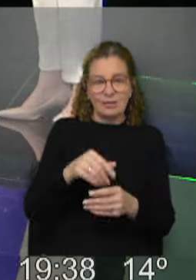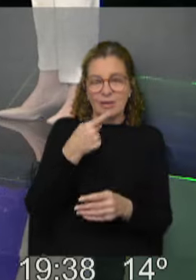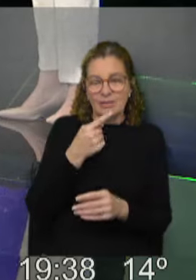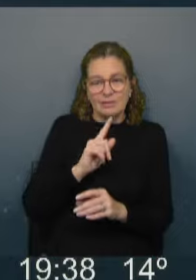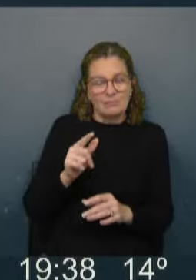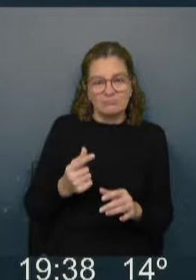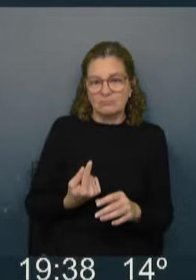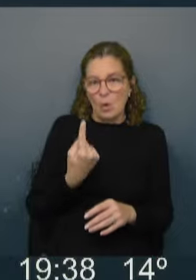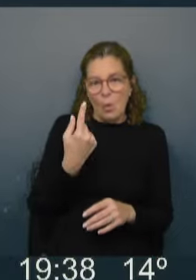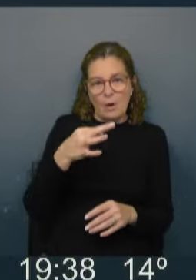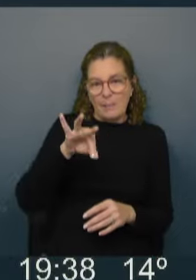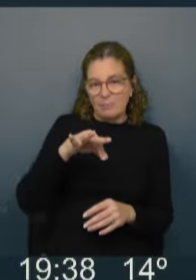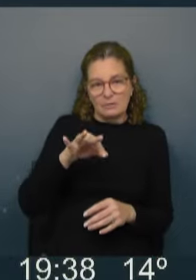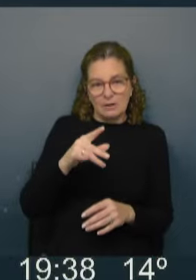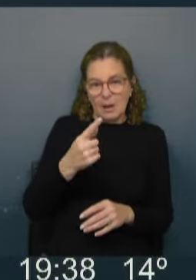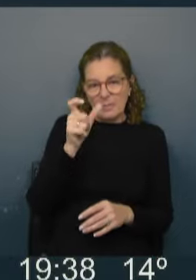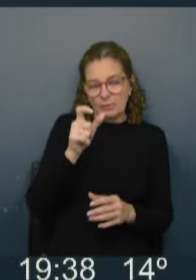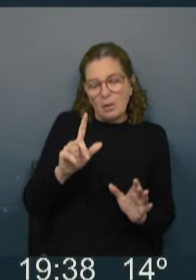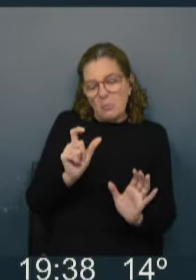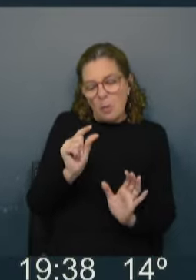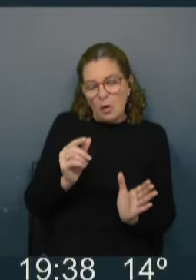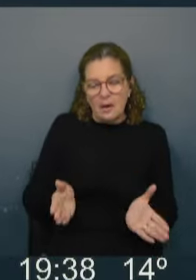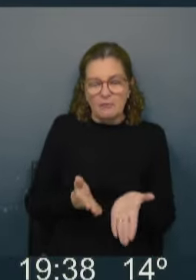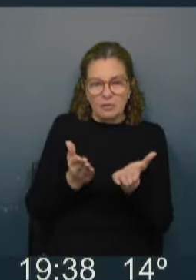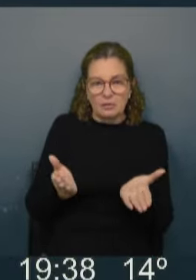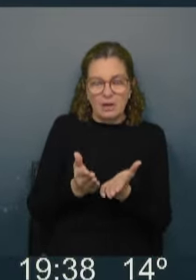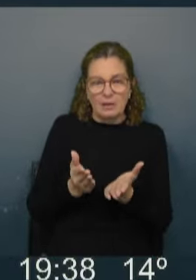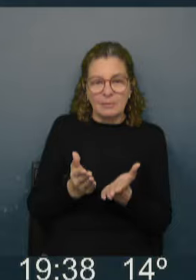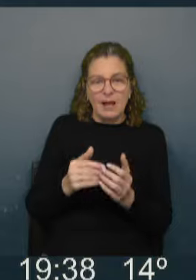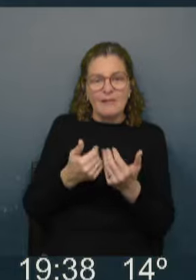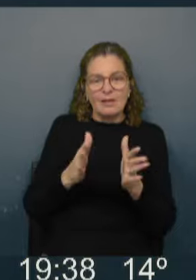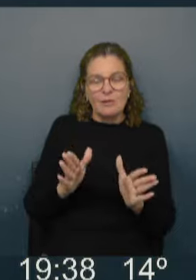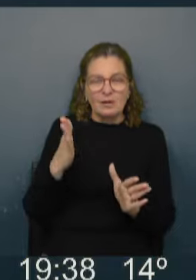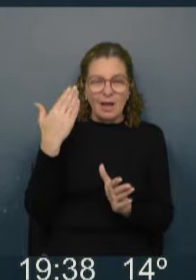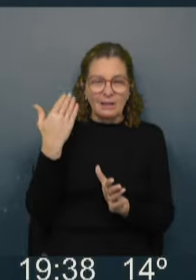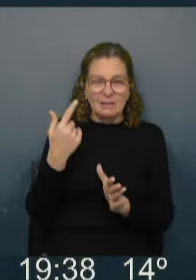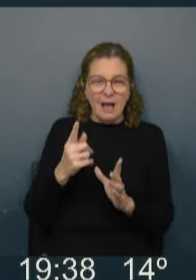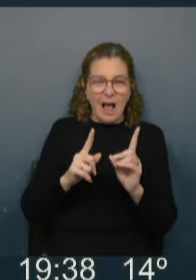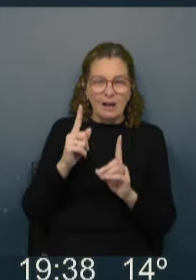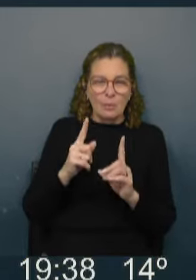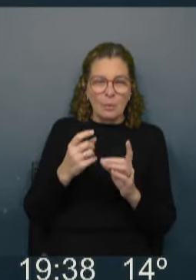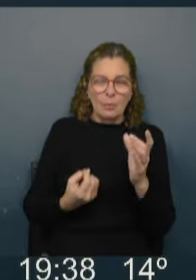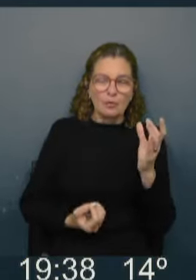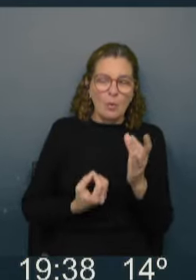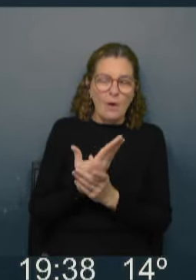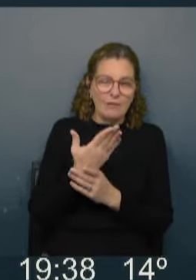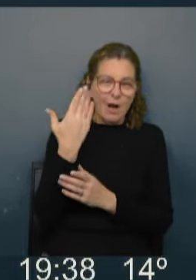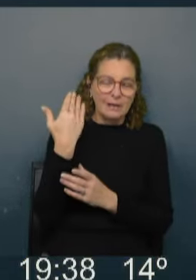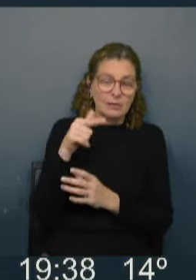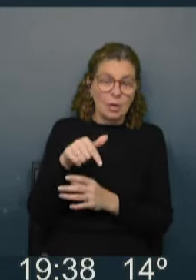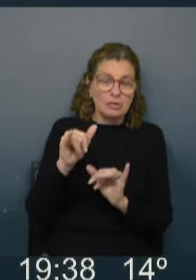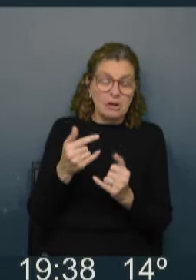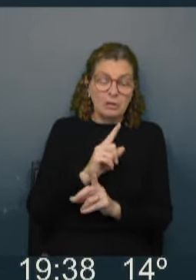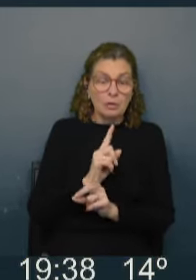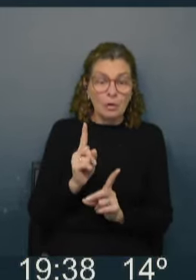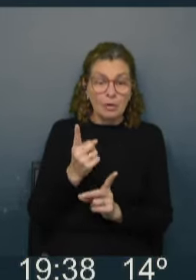la candidatura única, ¿no? Entonces hay poco incentivo para ir a votar. Además, Cabildo Abierto en aquel momento era una cosa totalmente nueva, hoy ya no lo